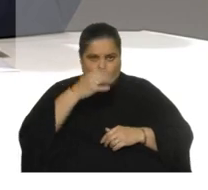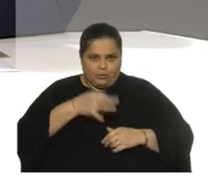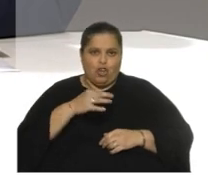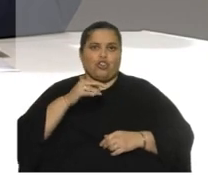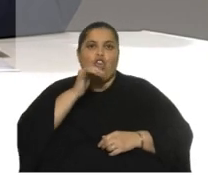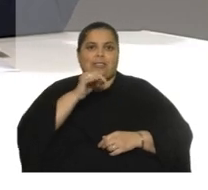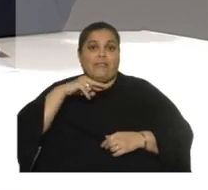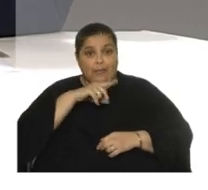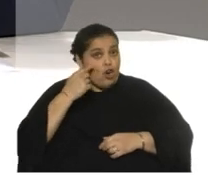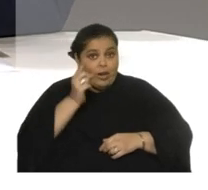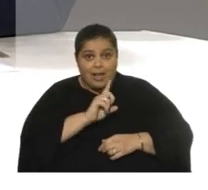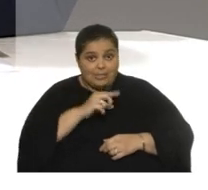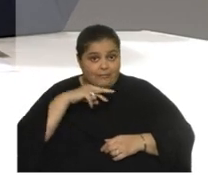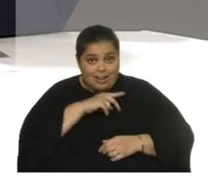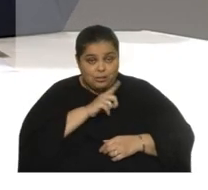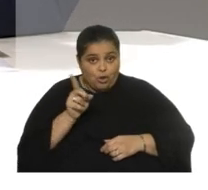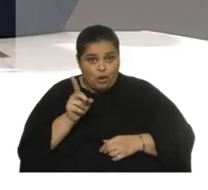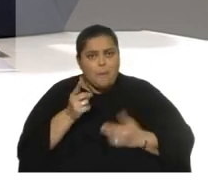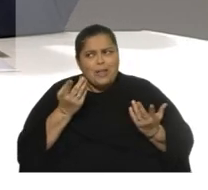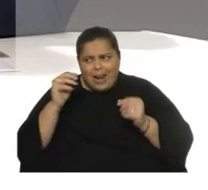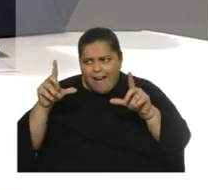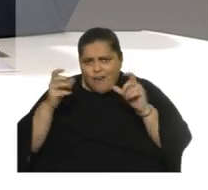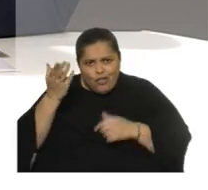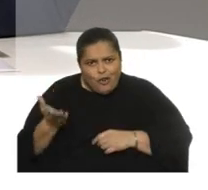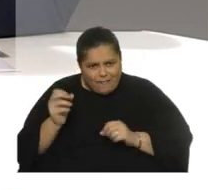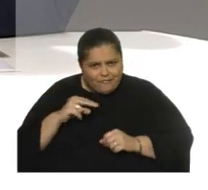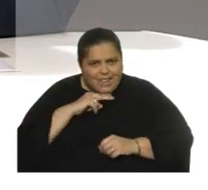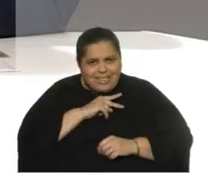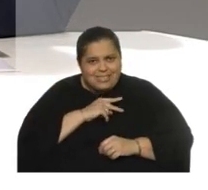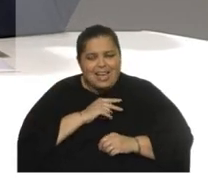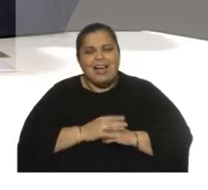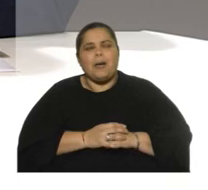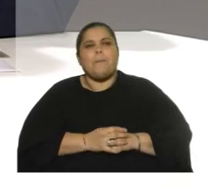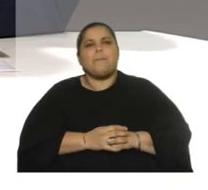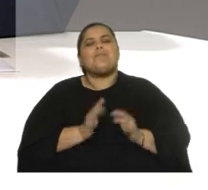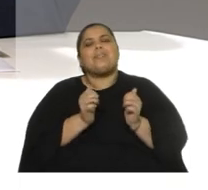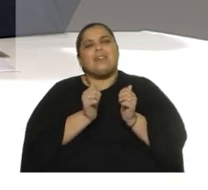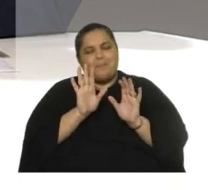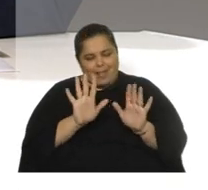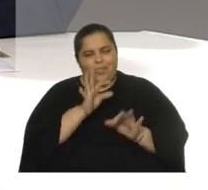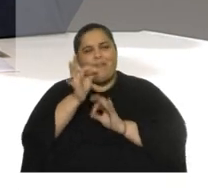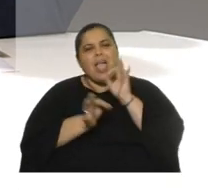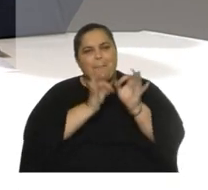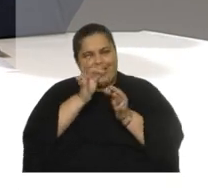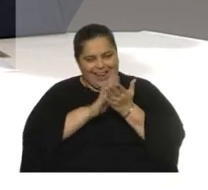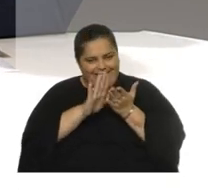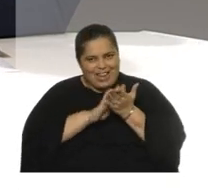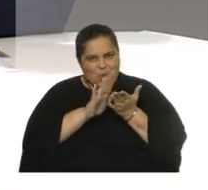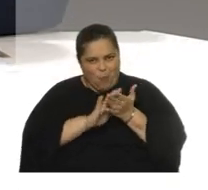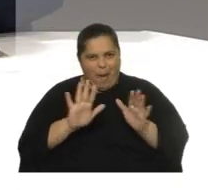noticias falsas. No. Dice que la foto de Petro con Escobar no es falsa. Yo la voy a explicar de nuevo.